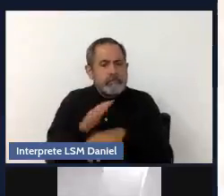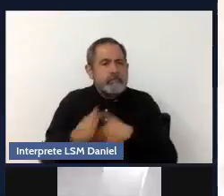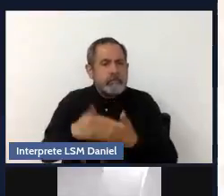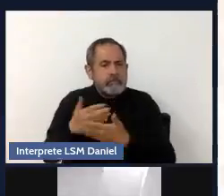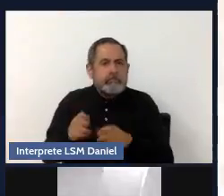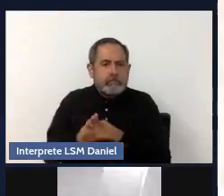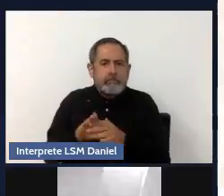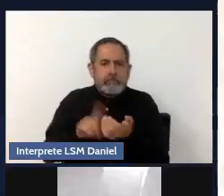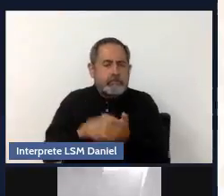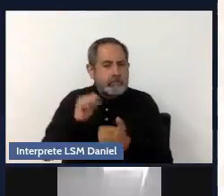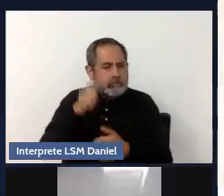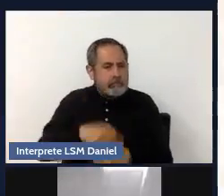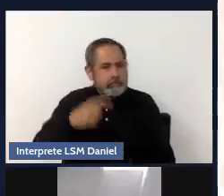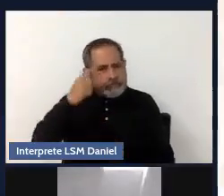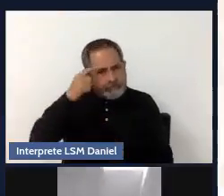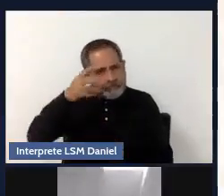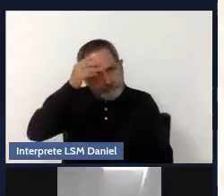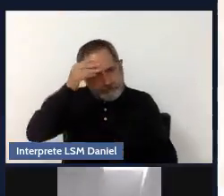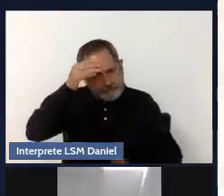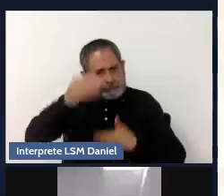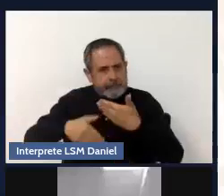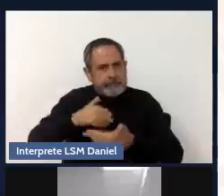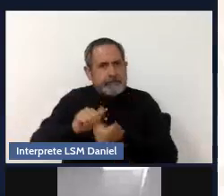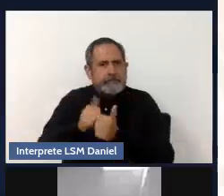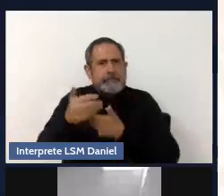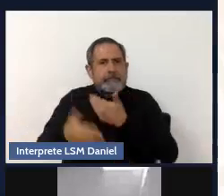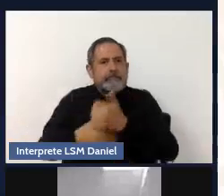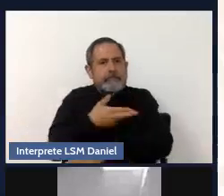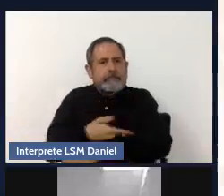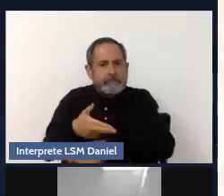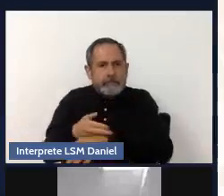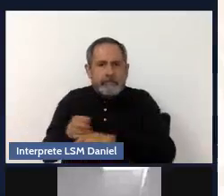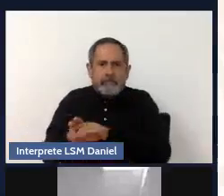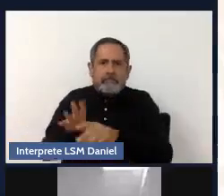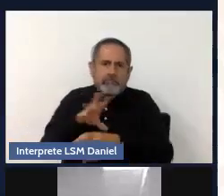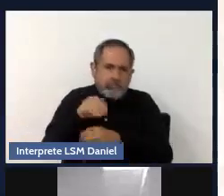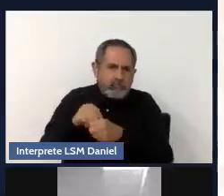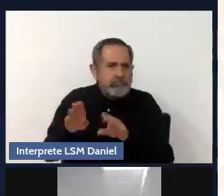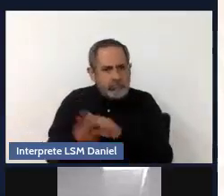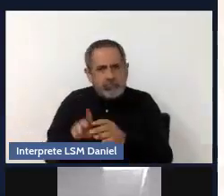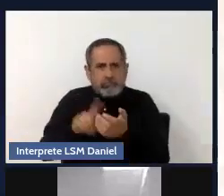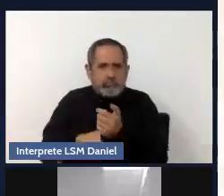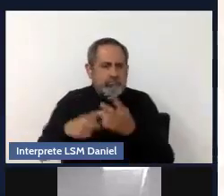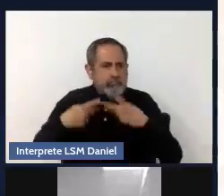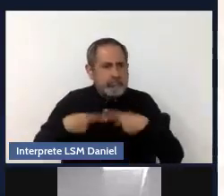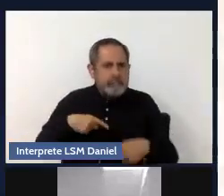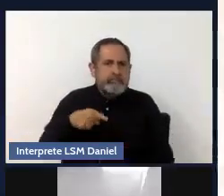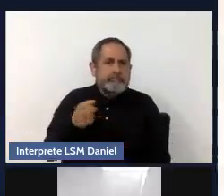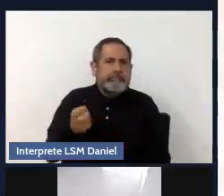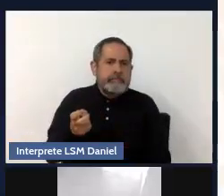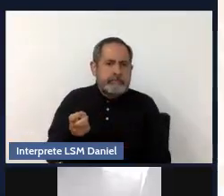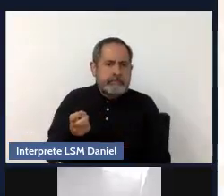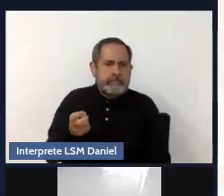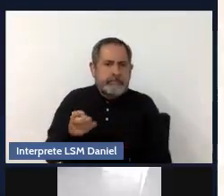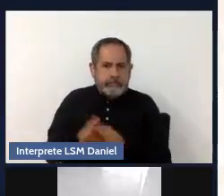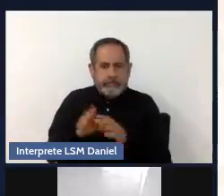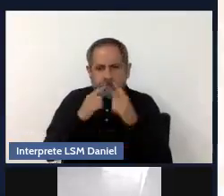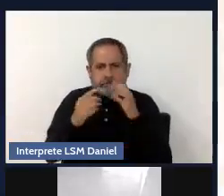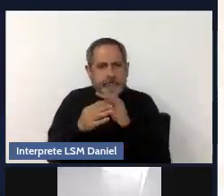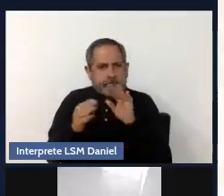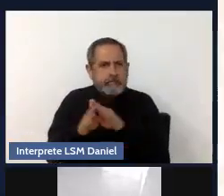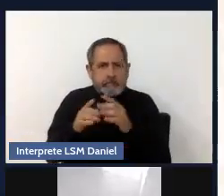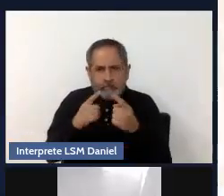influir para ir hacia donde le convenga. Tal vez aquella persona, ¿no? Lo que comentaba yo respecto a la